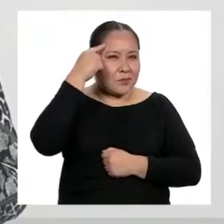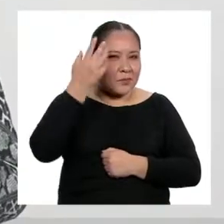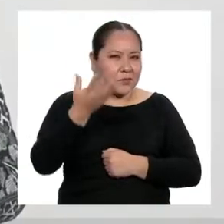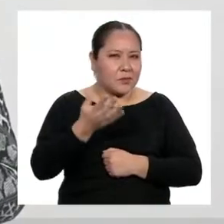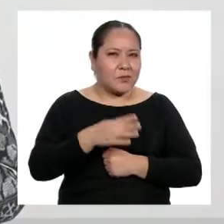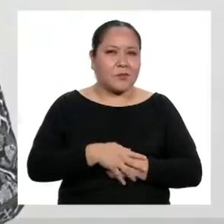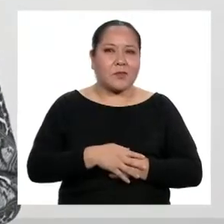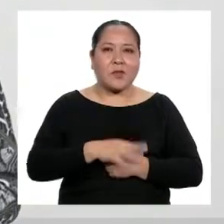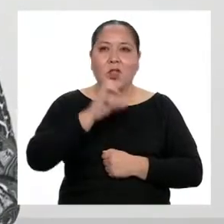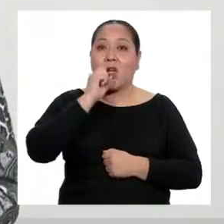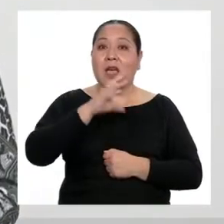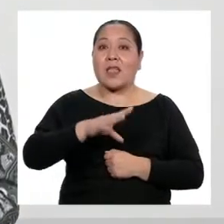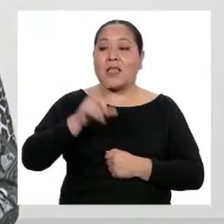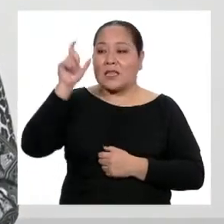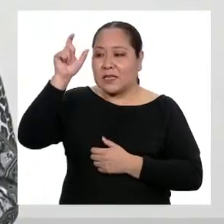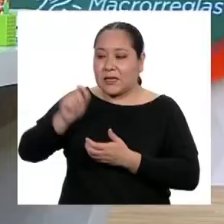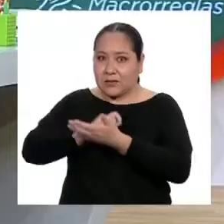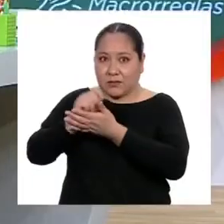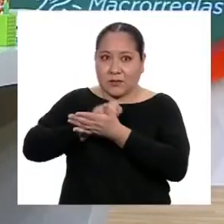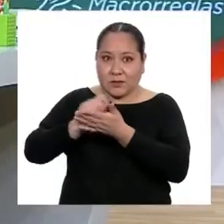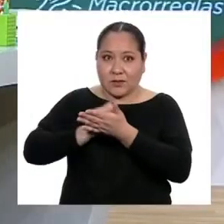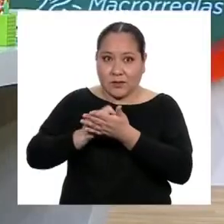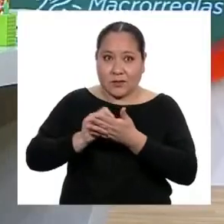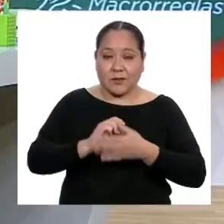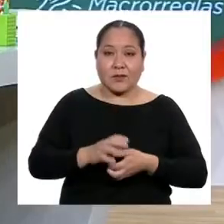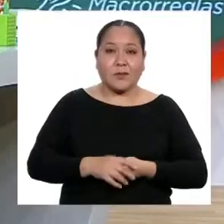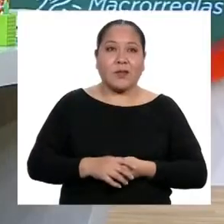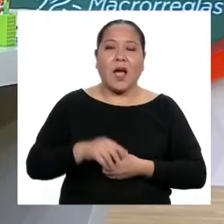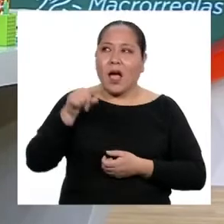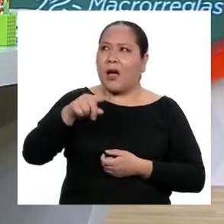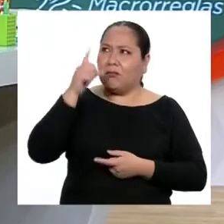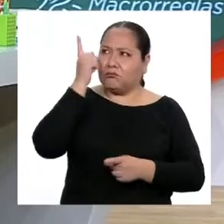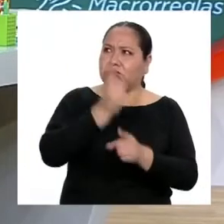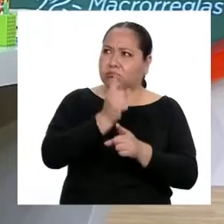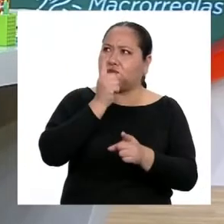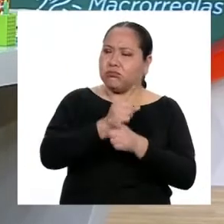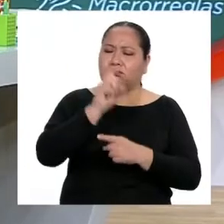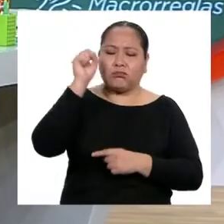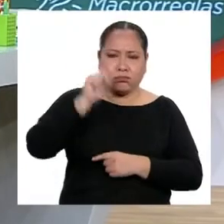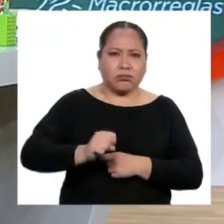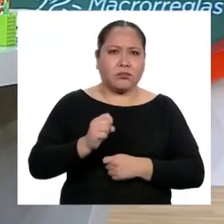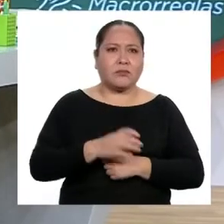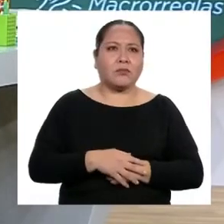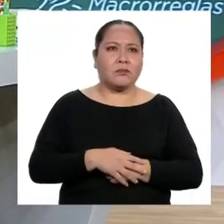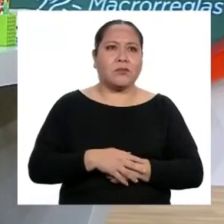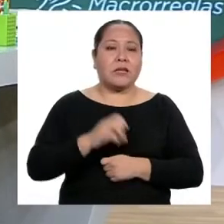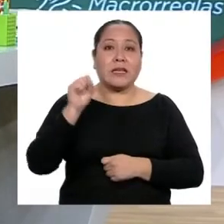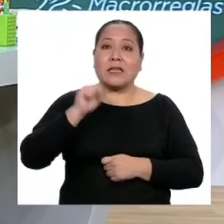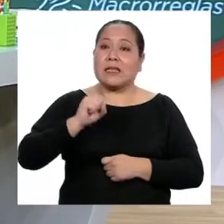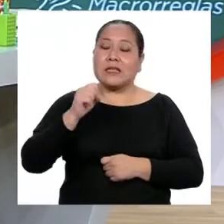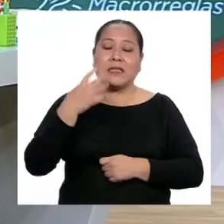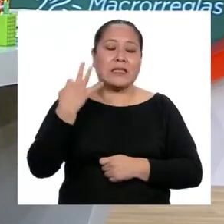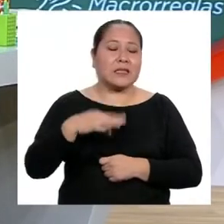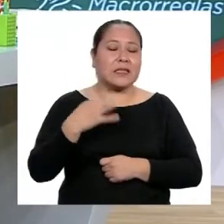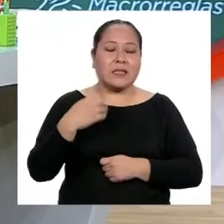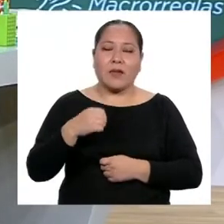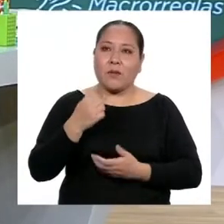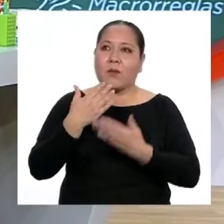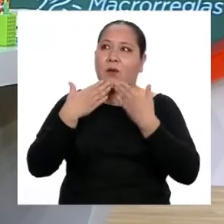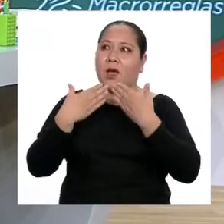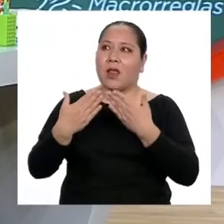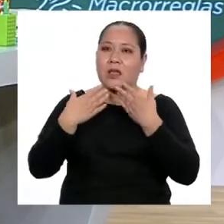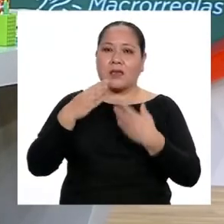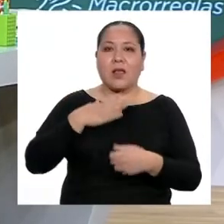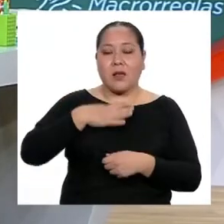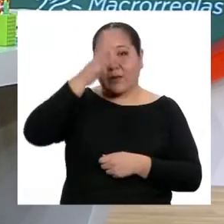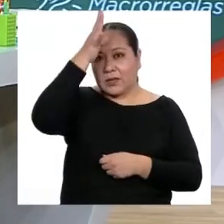lo que dice el autor en este párrafo? ¡Que es totalmente cierto! Algo que siempre voy a agradecer a mis